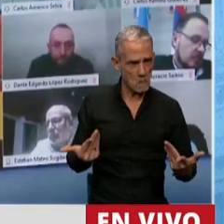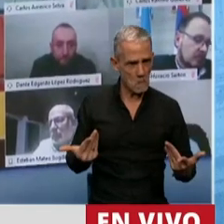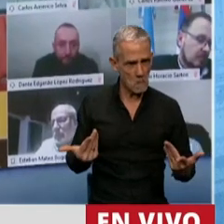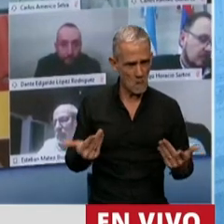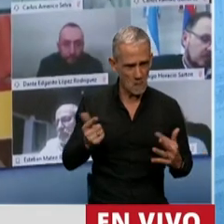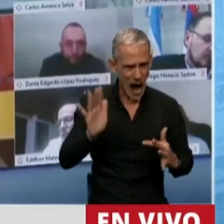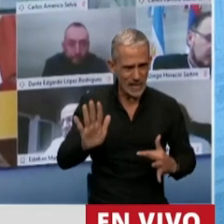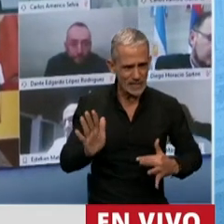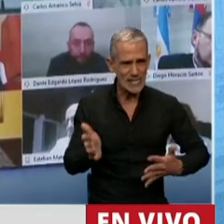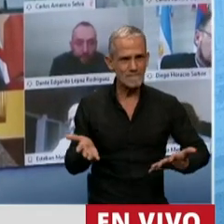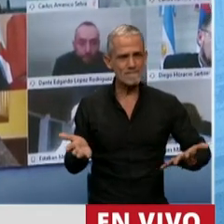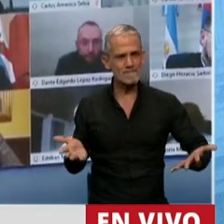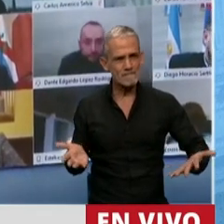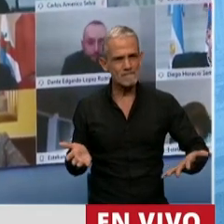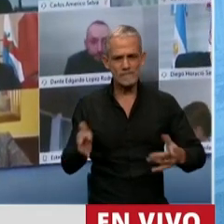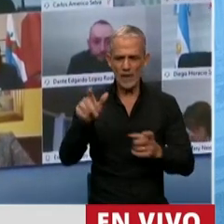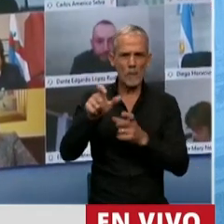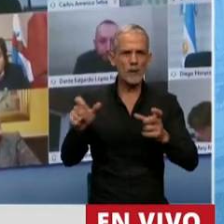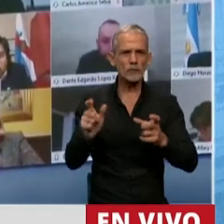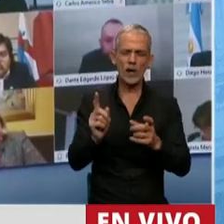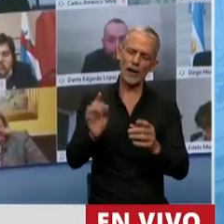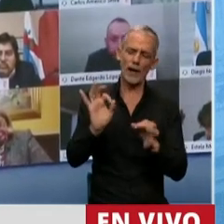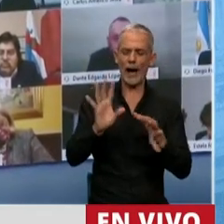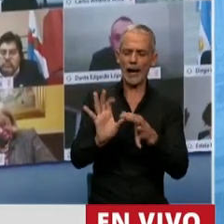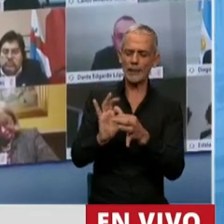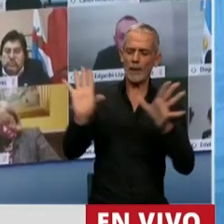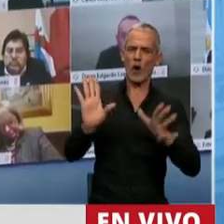donde estos miembros de la República